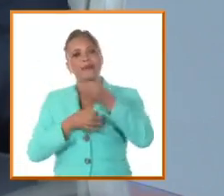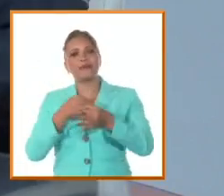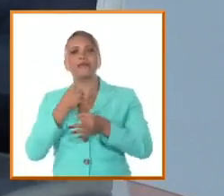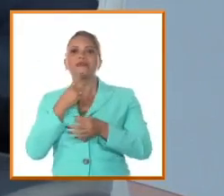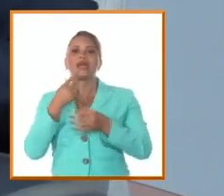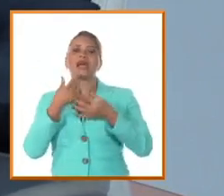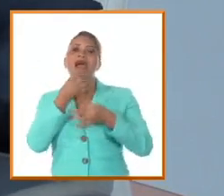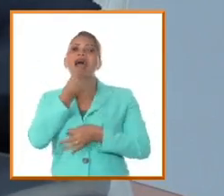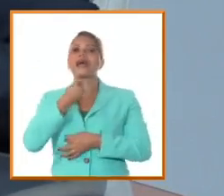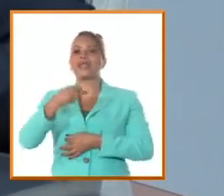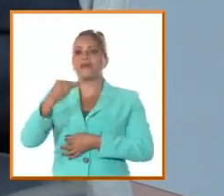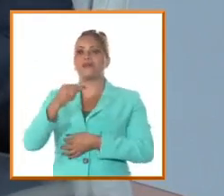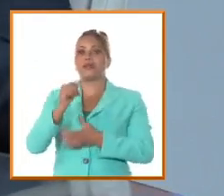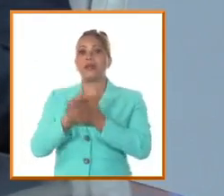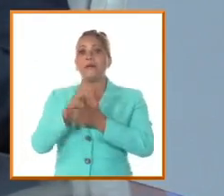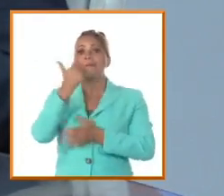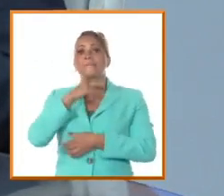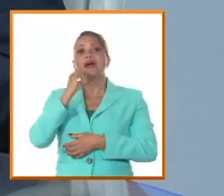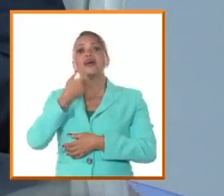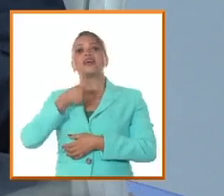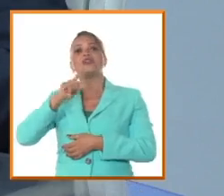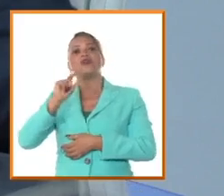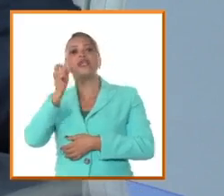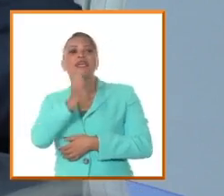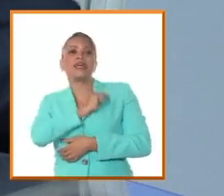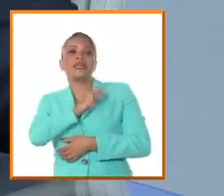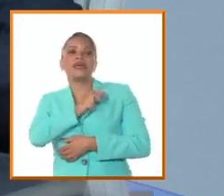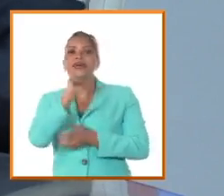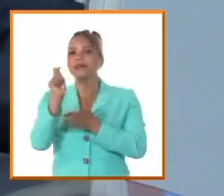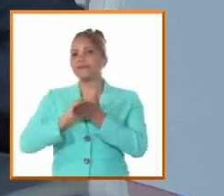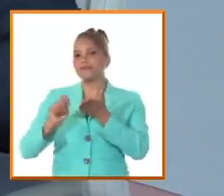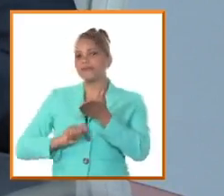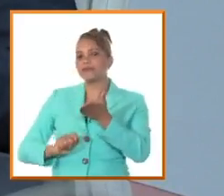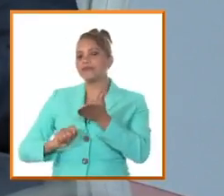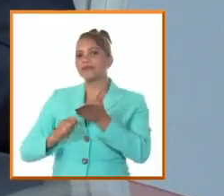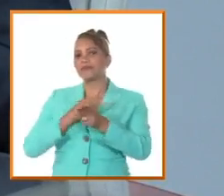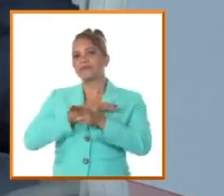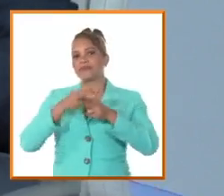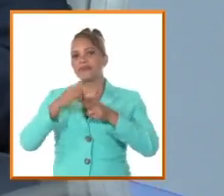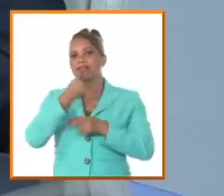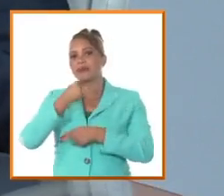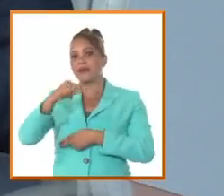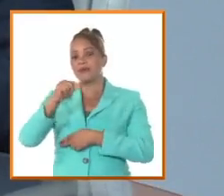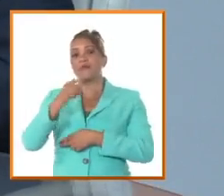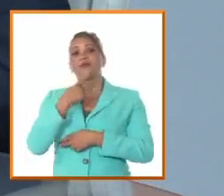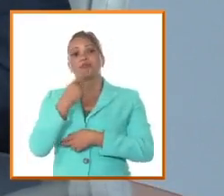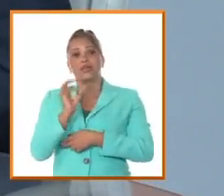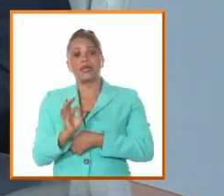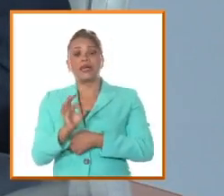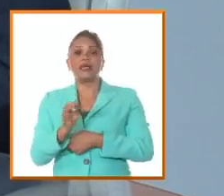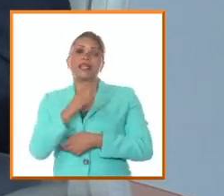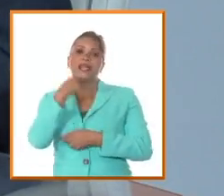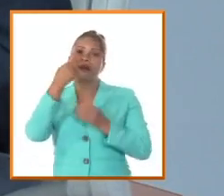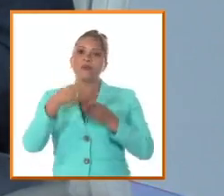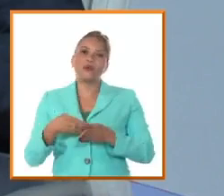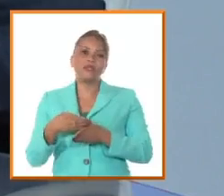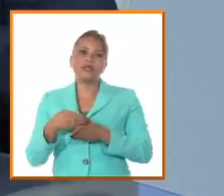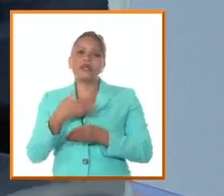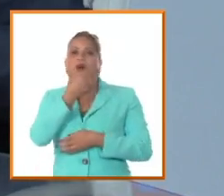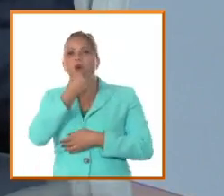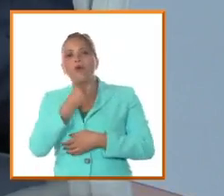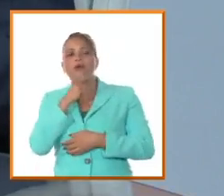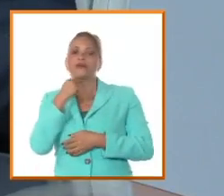es Agramonte porque Manuel de la Cruz quería escribir una biografía de Agramonte que lamentablemente su muerte prematura le impidió terminar